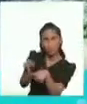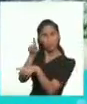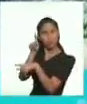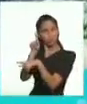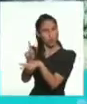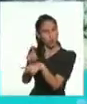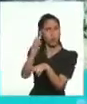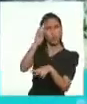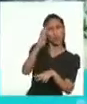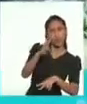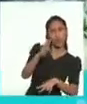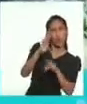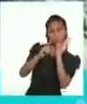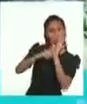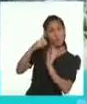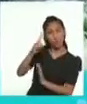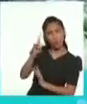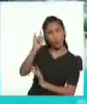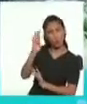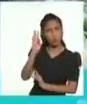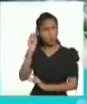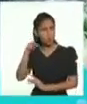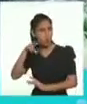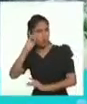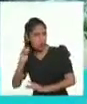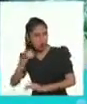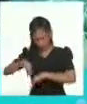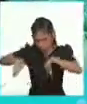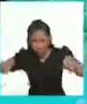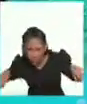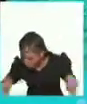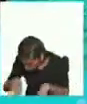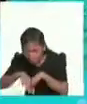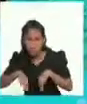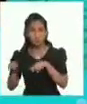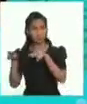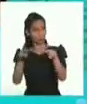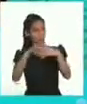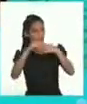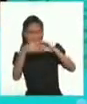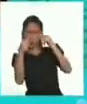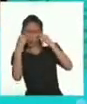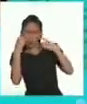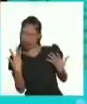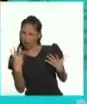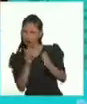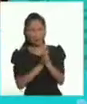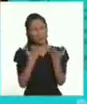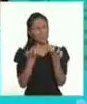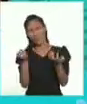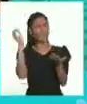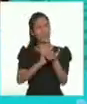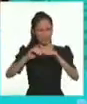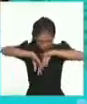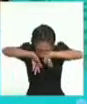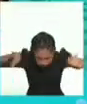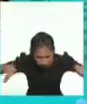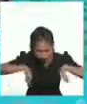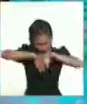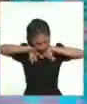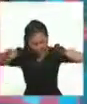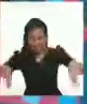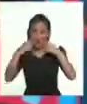un dugongo pastando en algunas hierbas marinas. ¡Qué increíble experiencia! Me muero por volver a bucear.